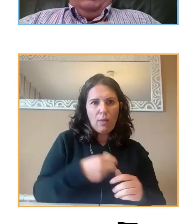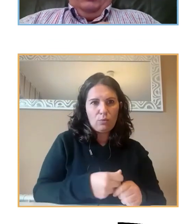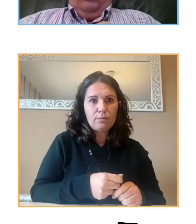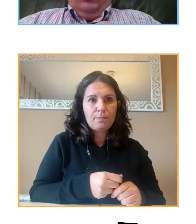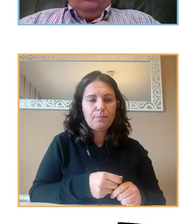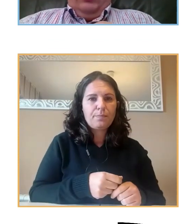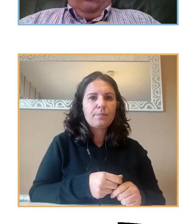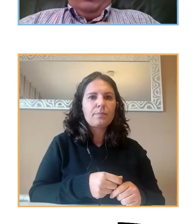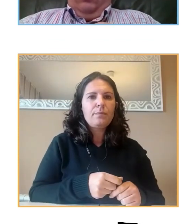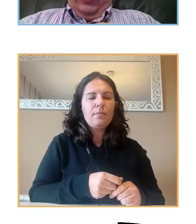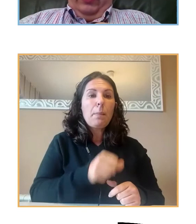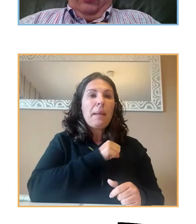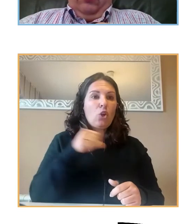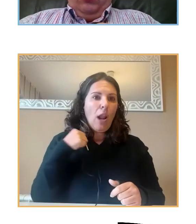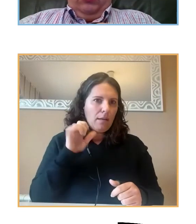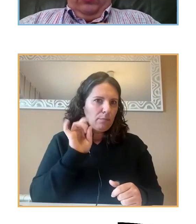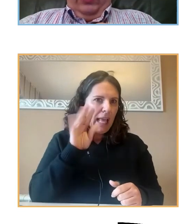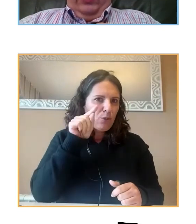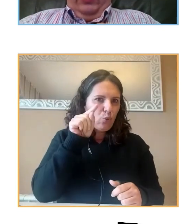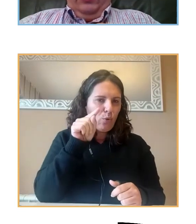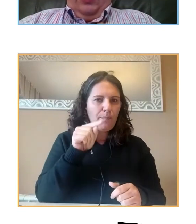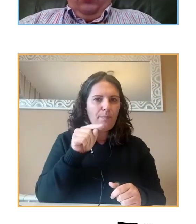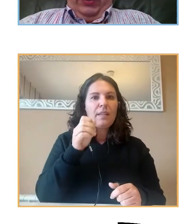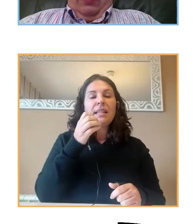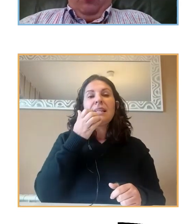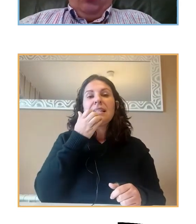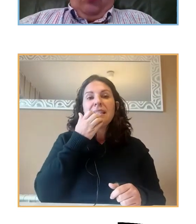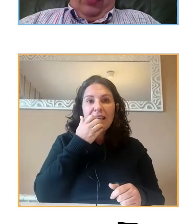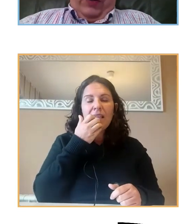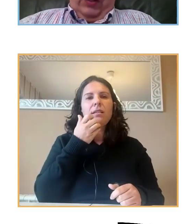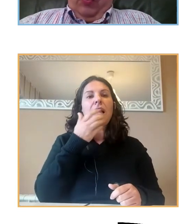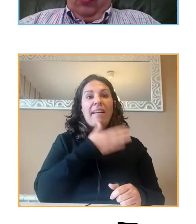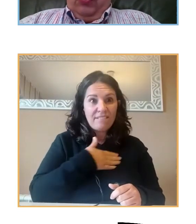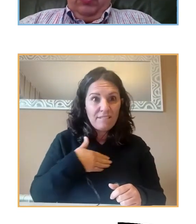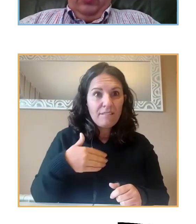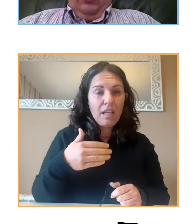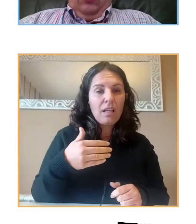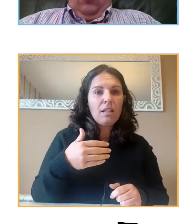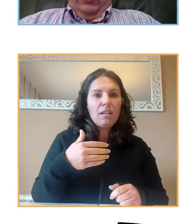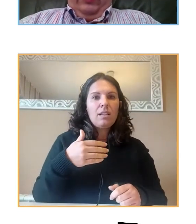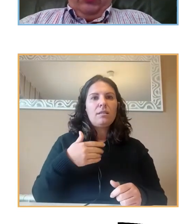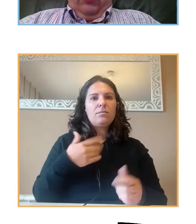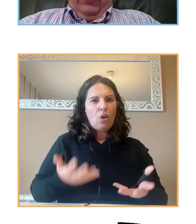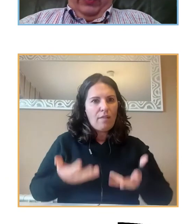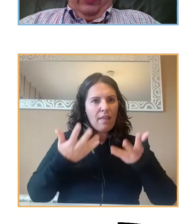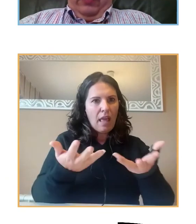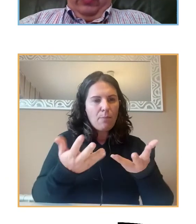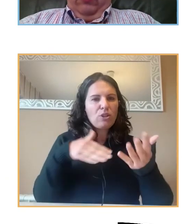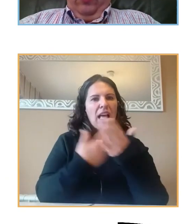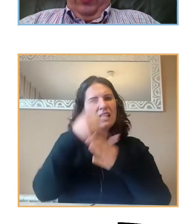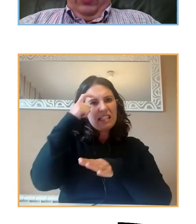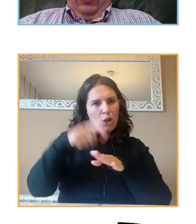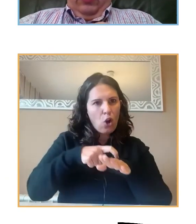Si estos resultados así lo requerían, nosotros les aconsejamos o les ofrecíamos, incluso, orientación psicológica e